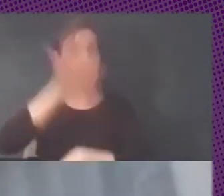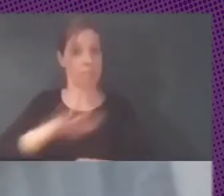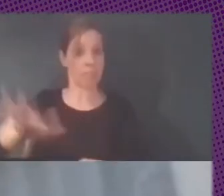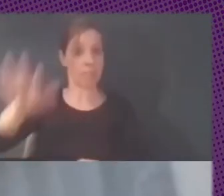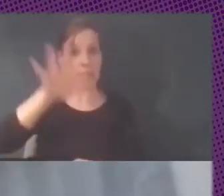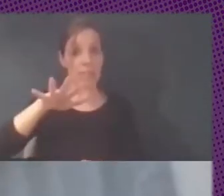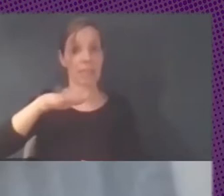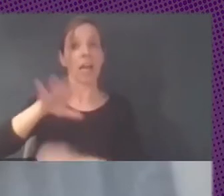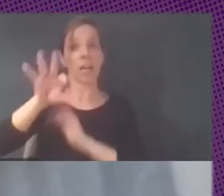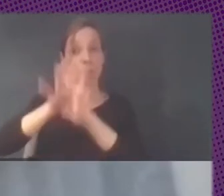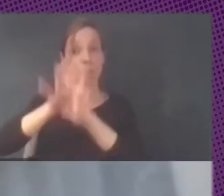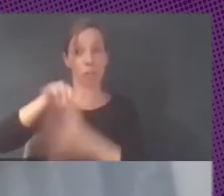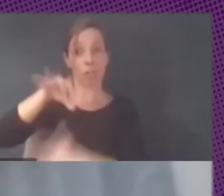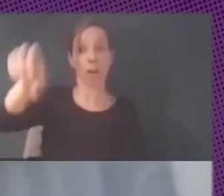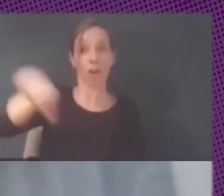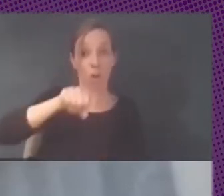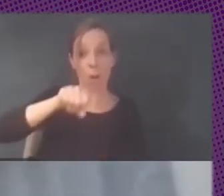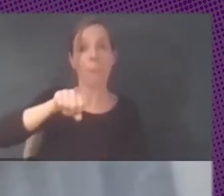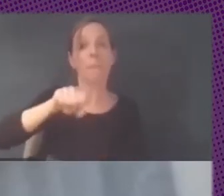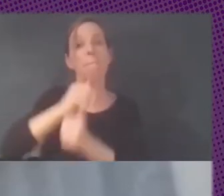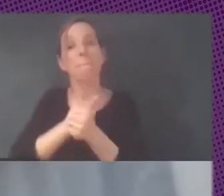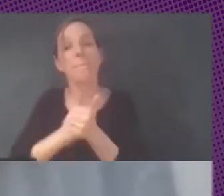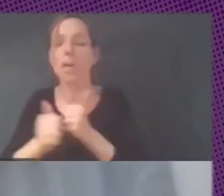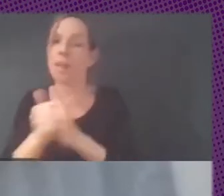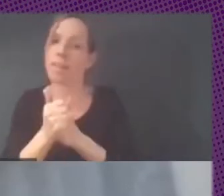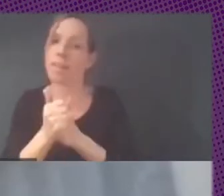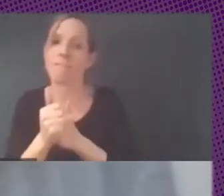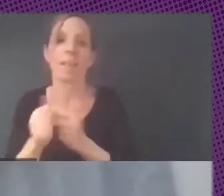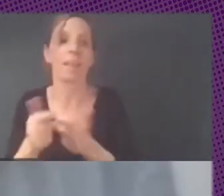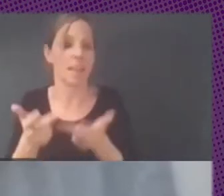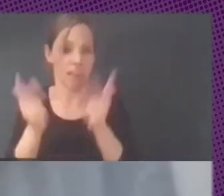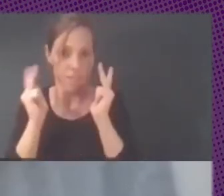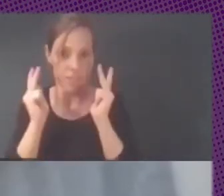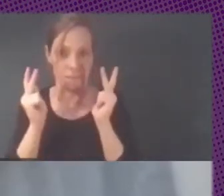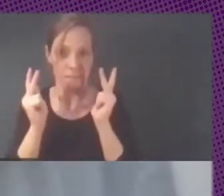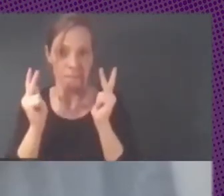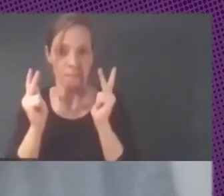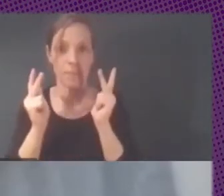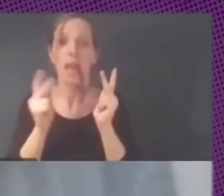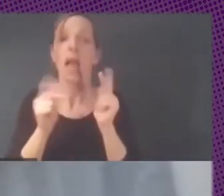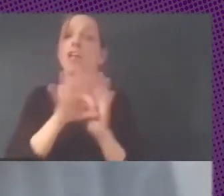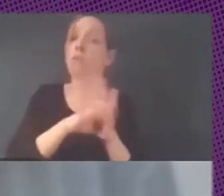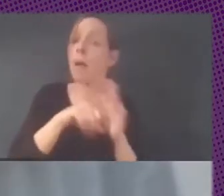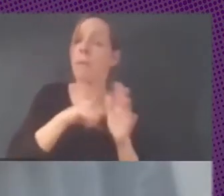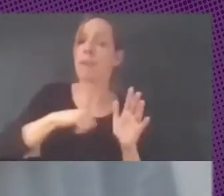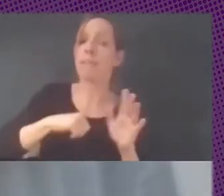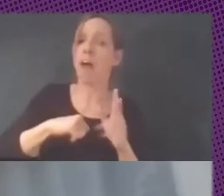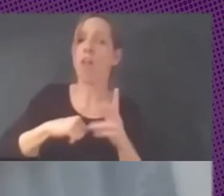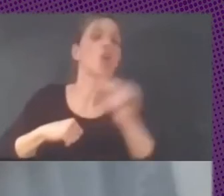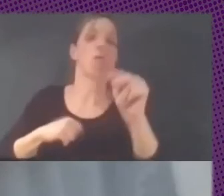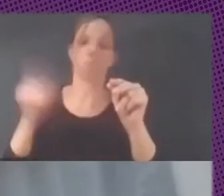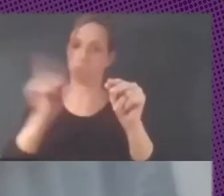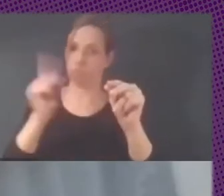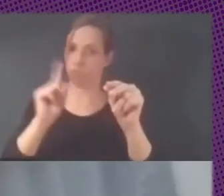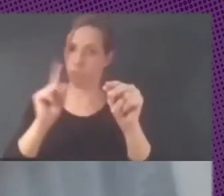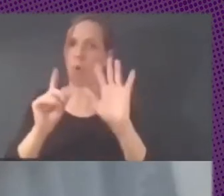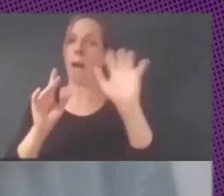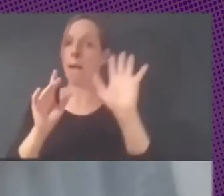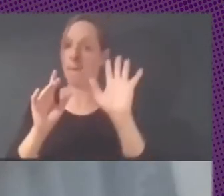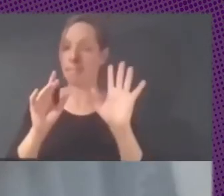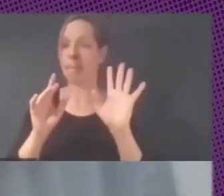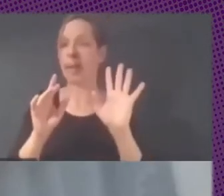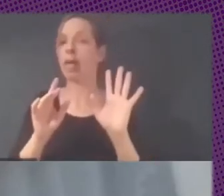se prefirieran soluciones con software libre. No cerraba la puerta al software privativo, pero que tenía que ser contados,